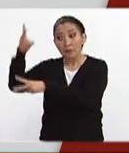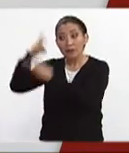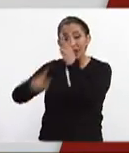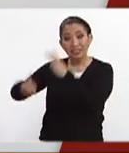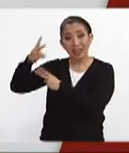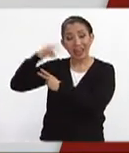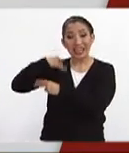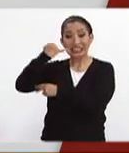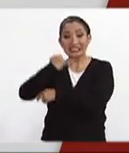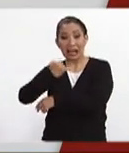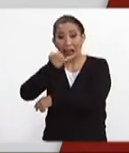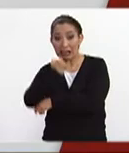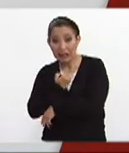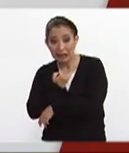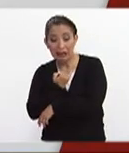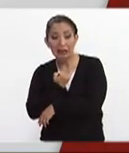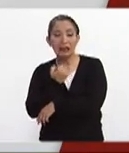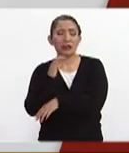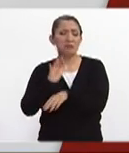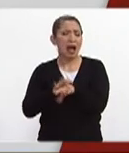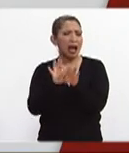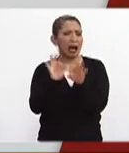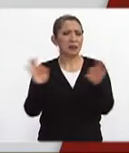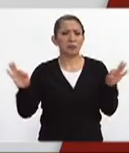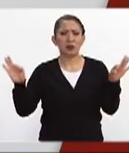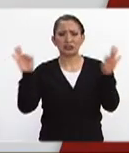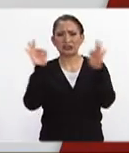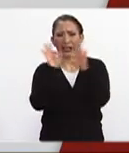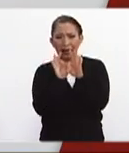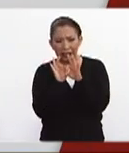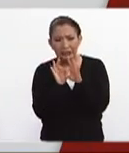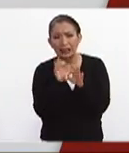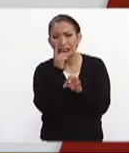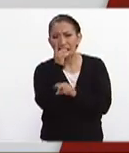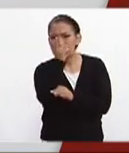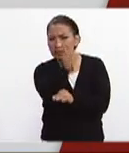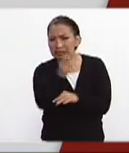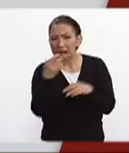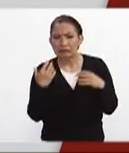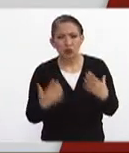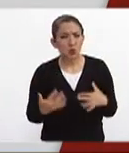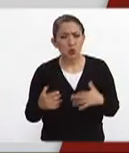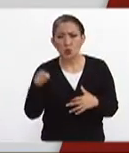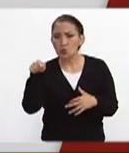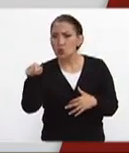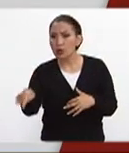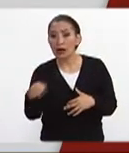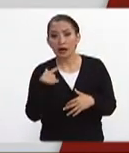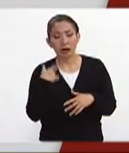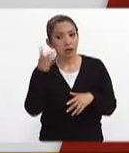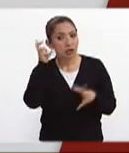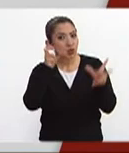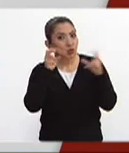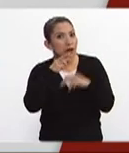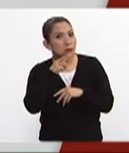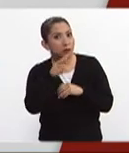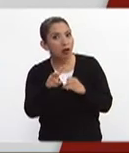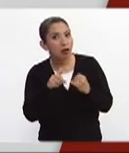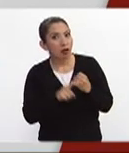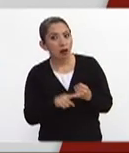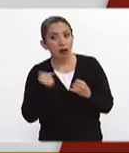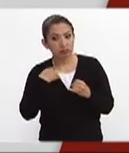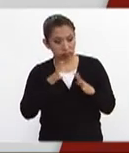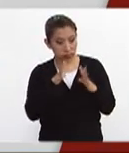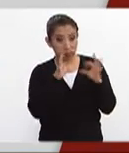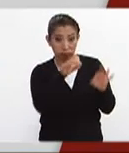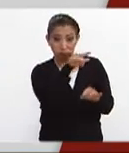han llegado de Israel y lo más importante que nos has comentado es que se escuchan voces te